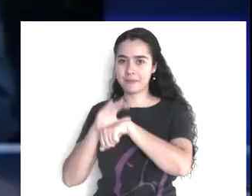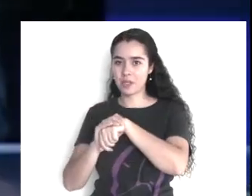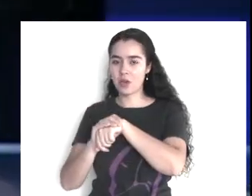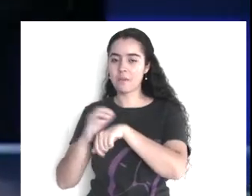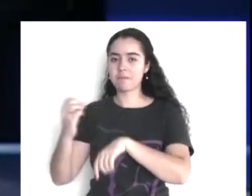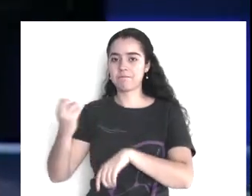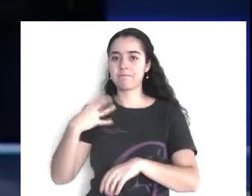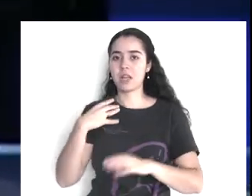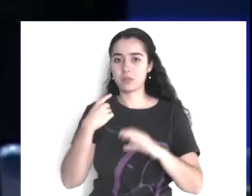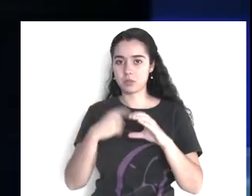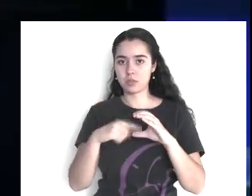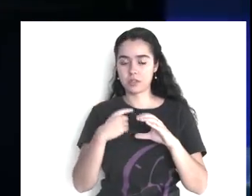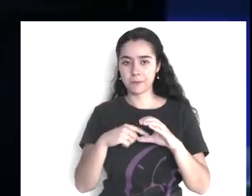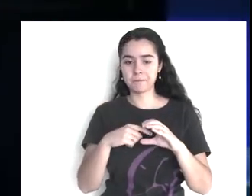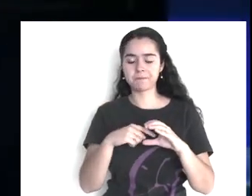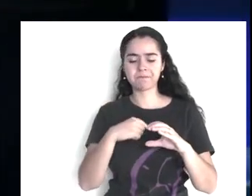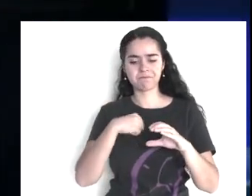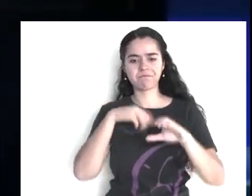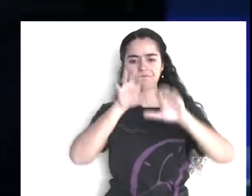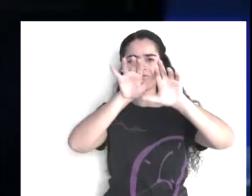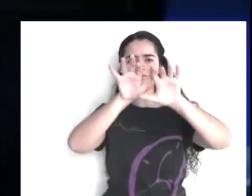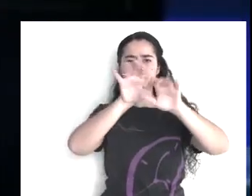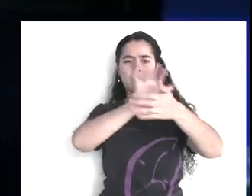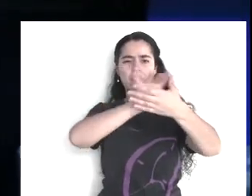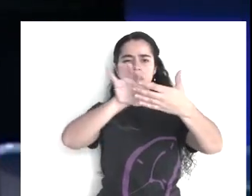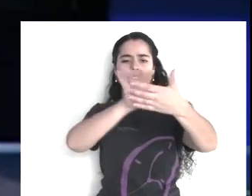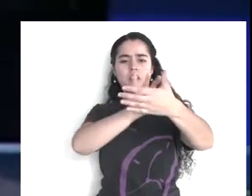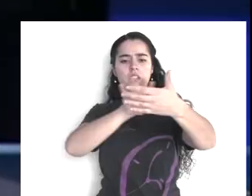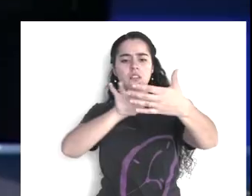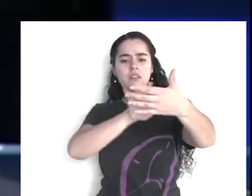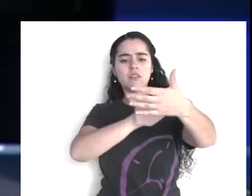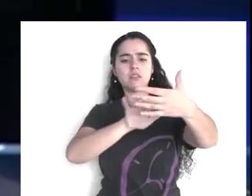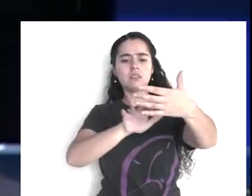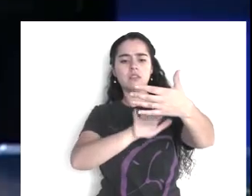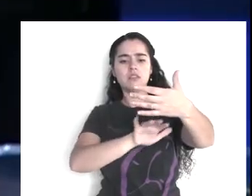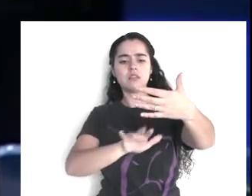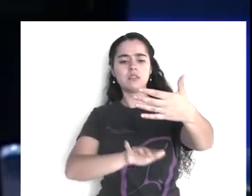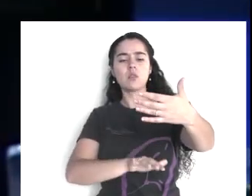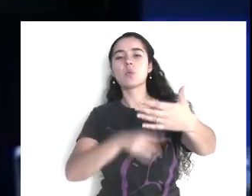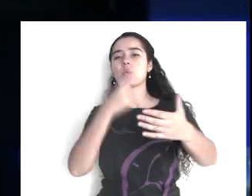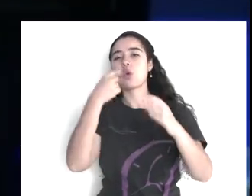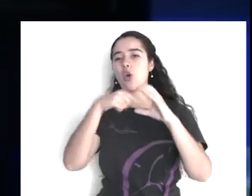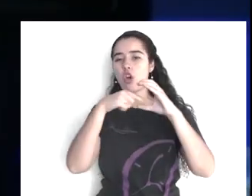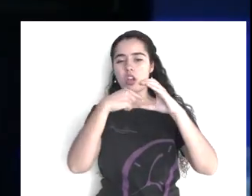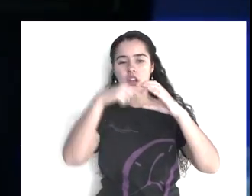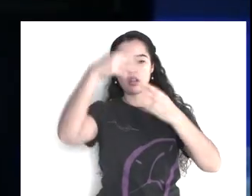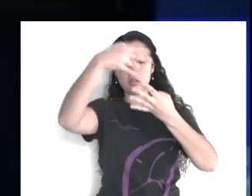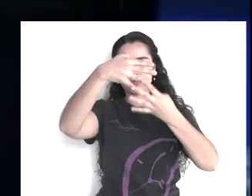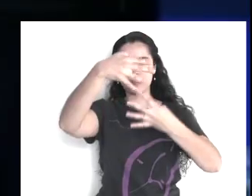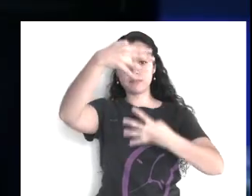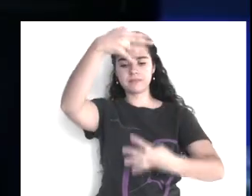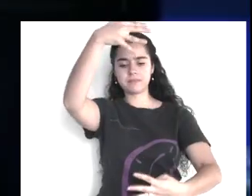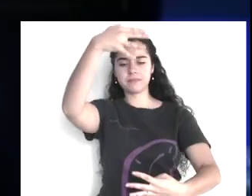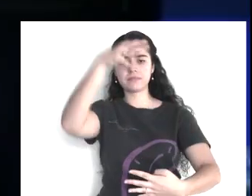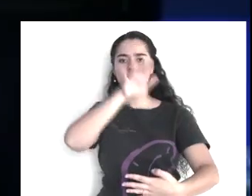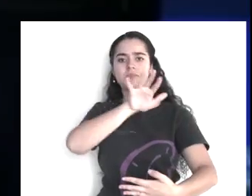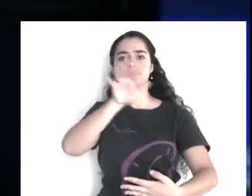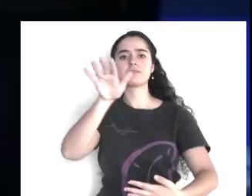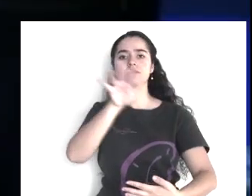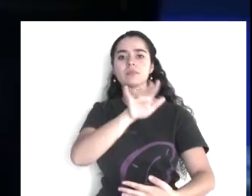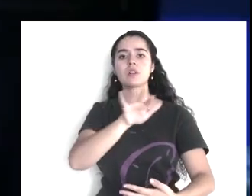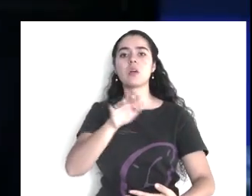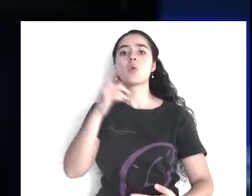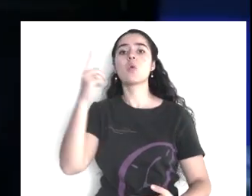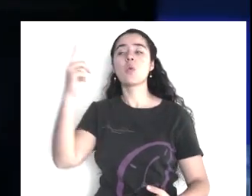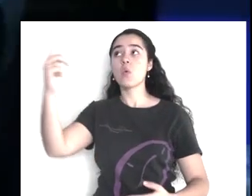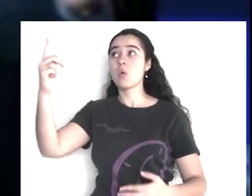Chuy, dice, lee este correo, el correo, consistía, en una, alguien,